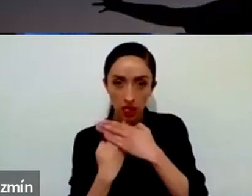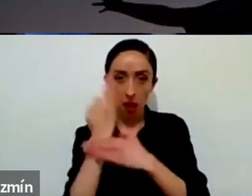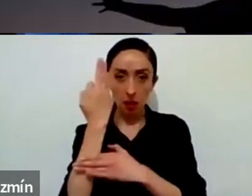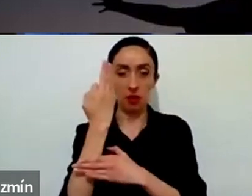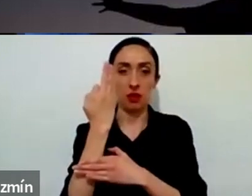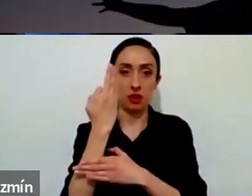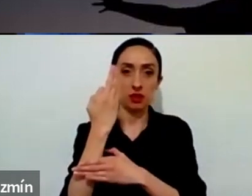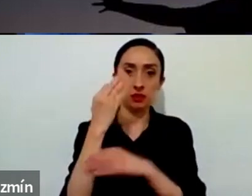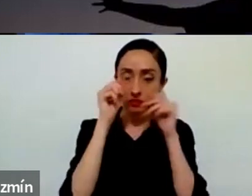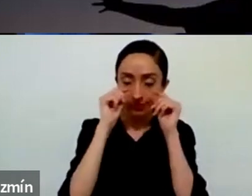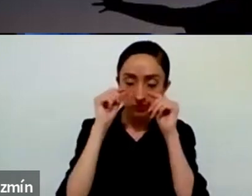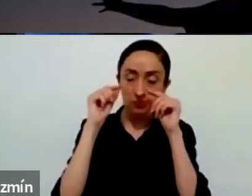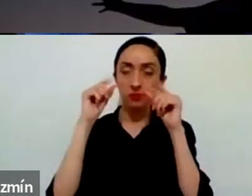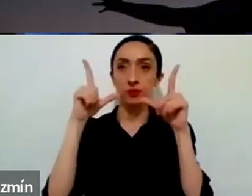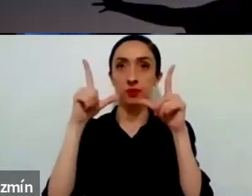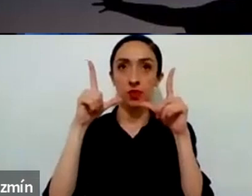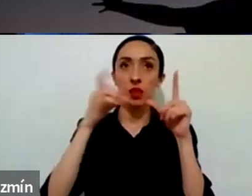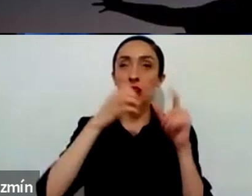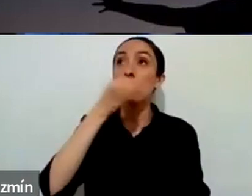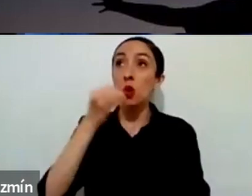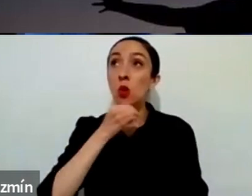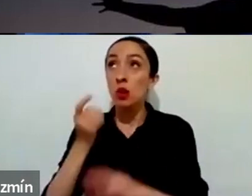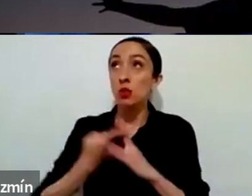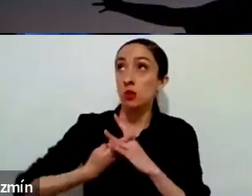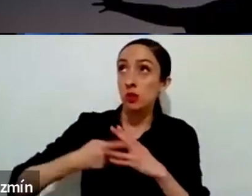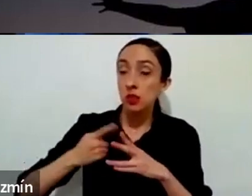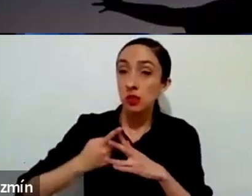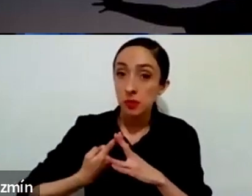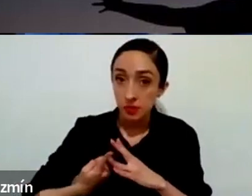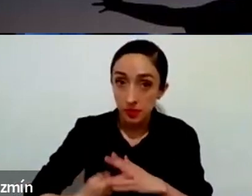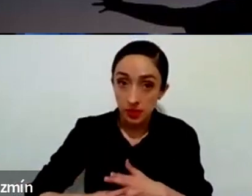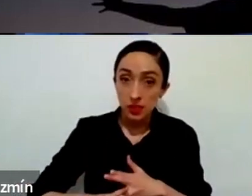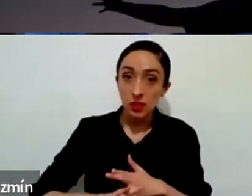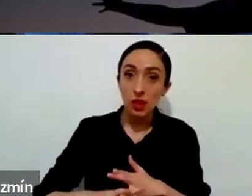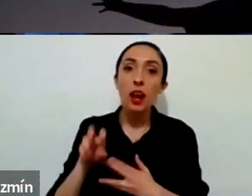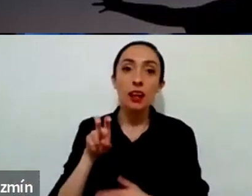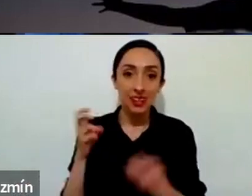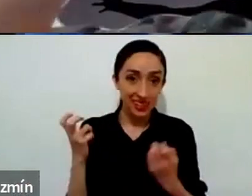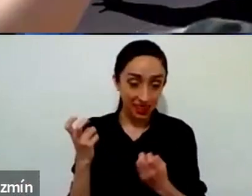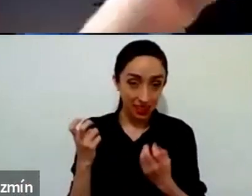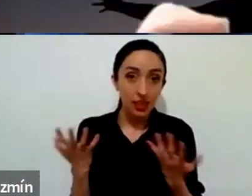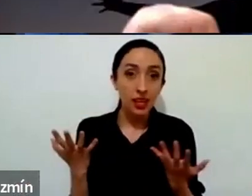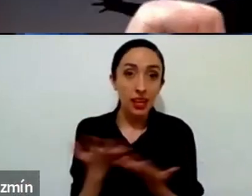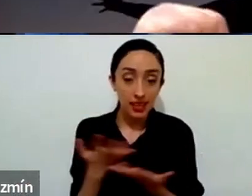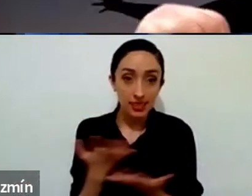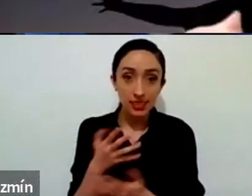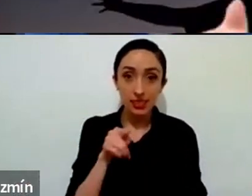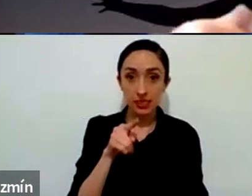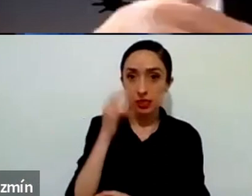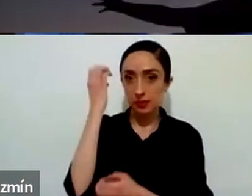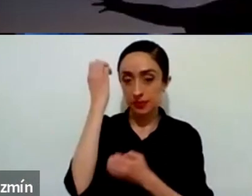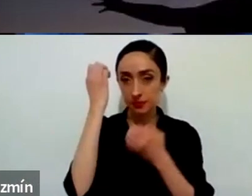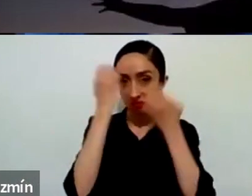mi rutina de oración incluye hacer el examen, ¿no? Y miro al día anterior